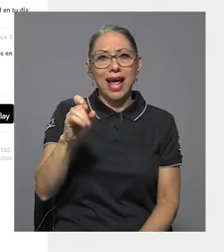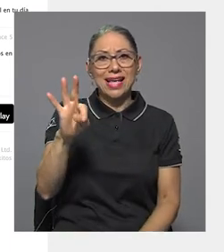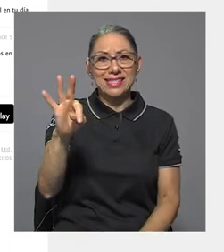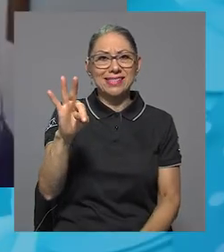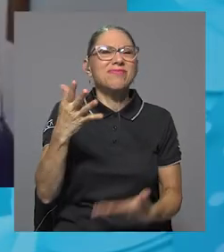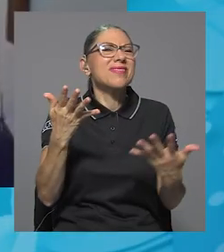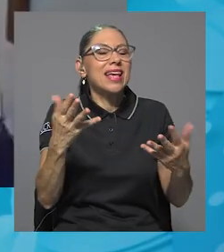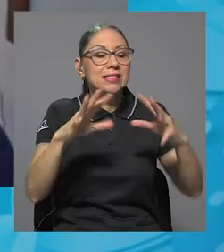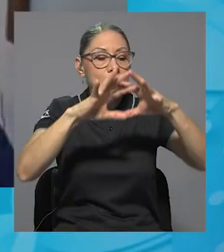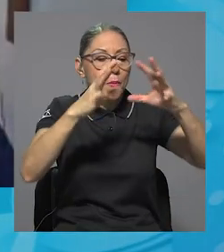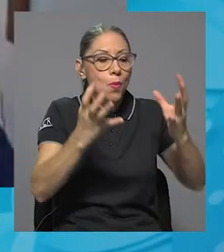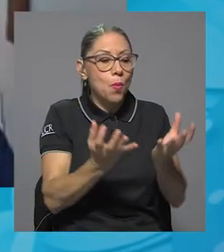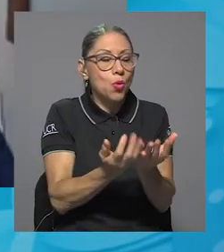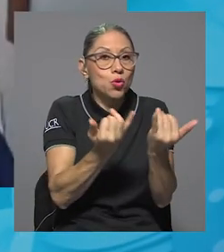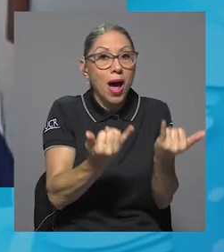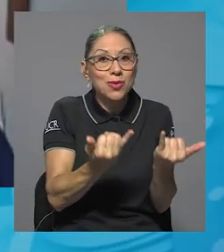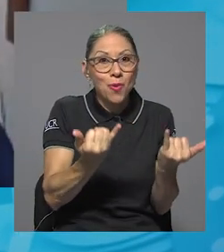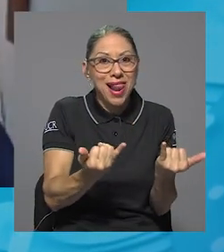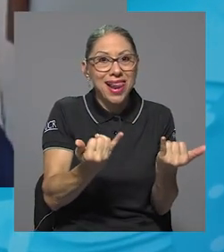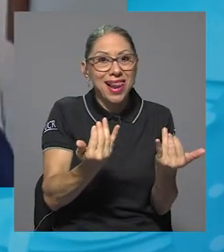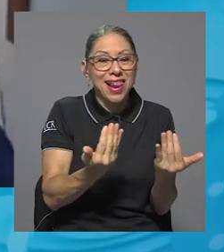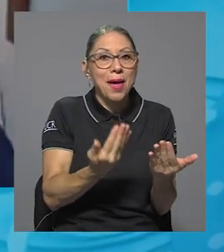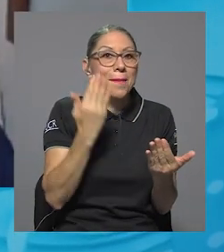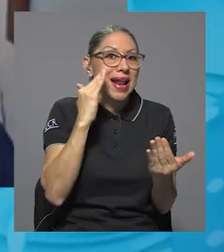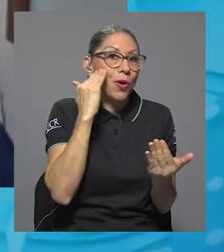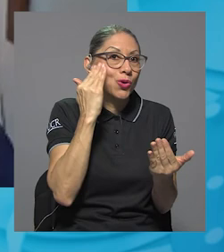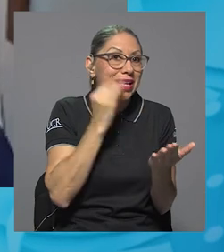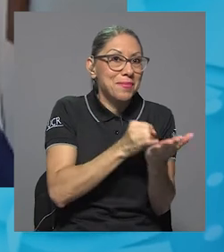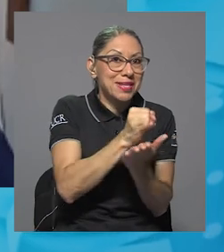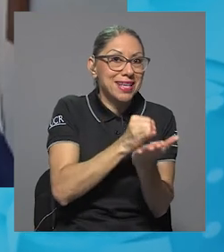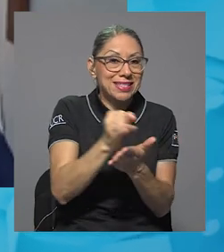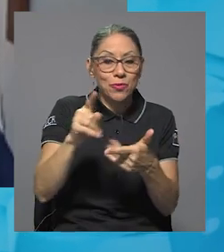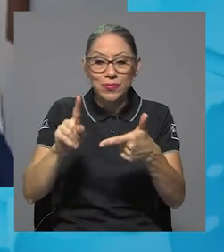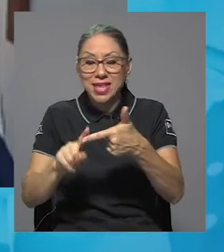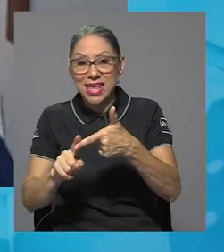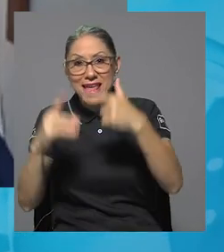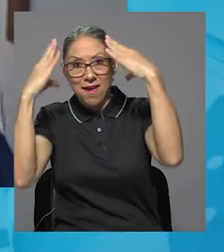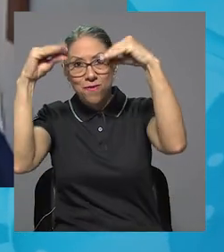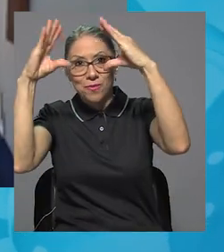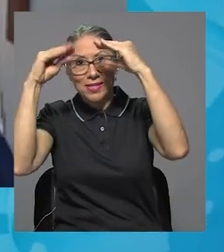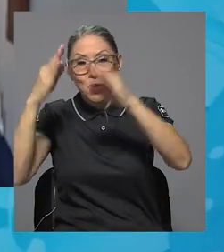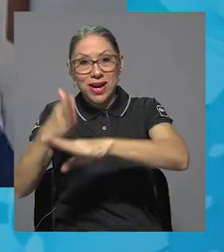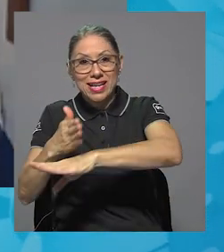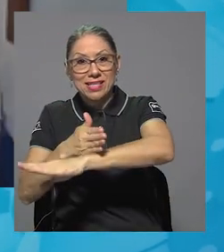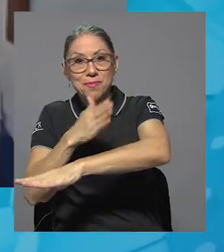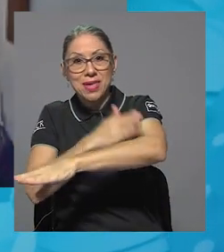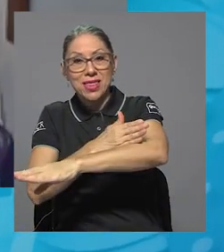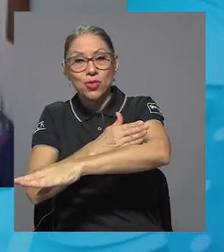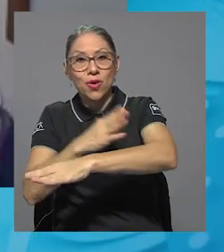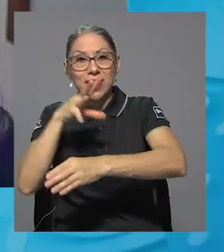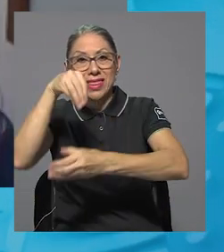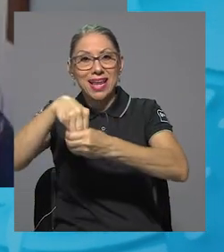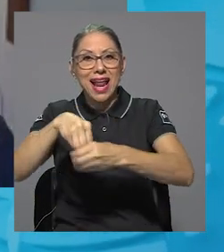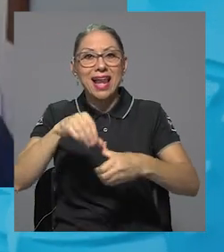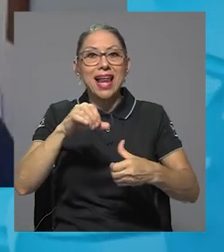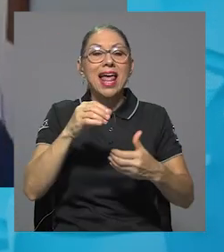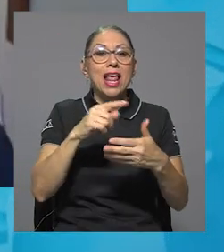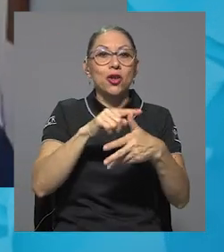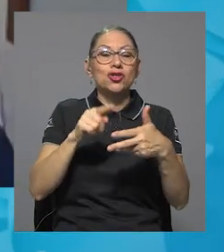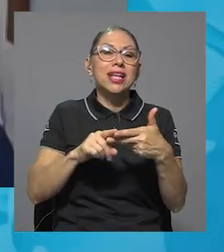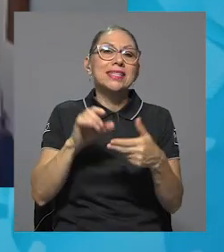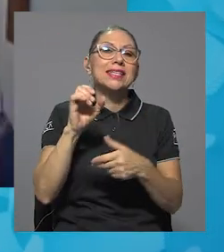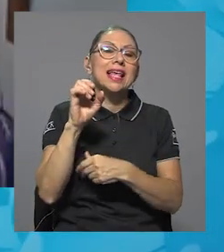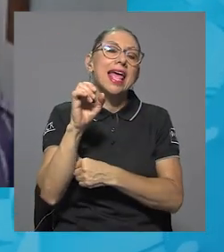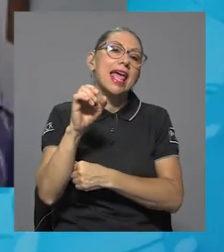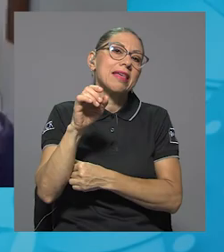Actual, Conociendo el Mundo de la Investigación y Cápsula de Crecimiento Integral. Los tres en Spotify, en iVoox,